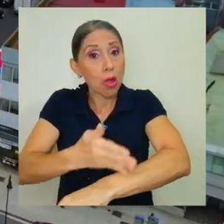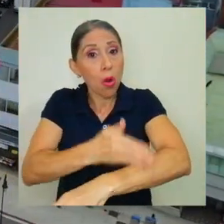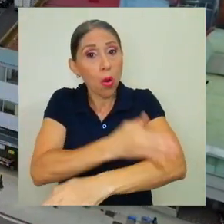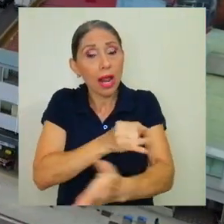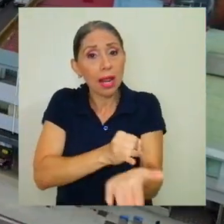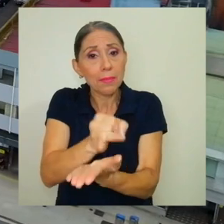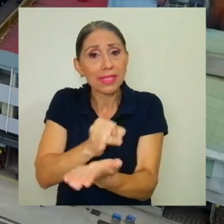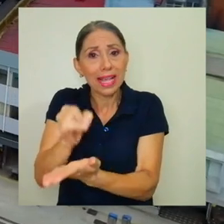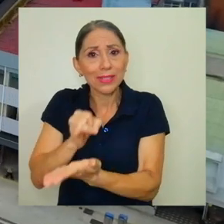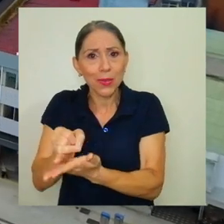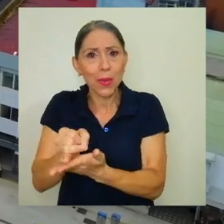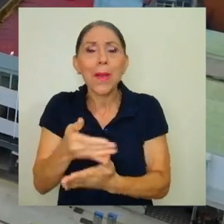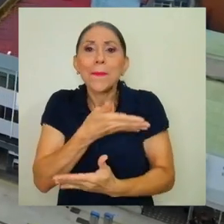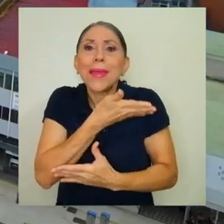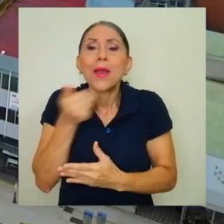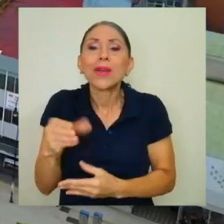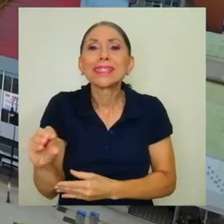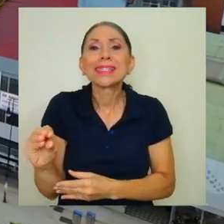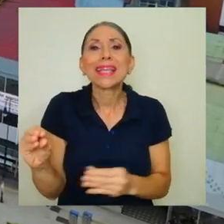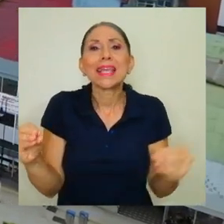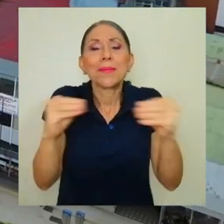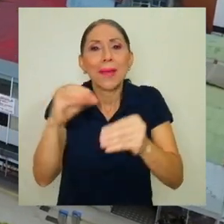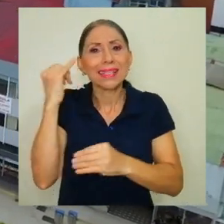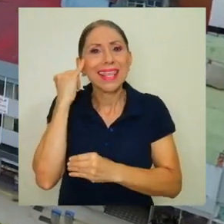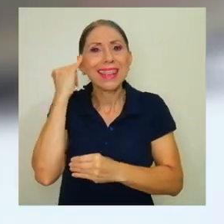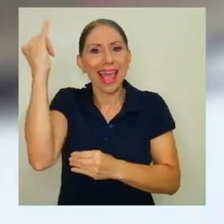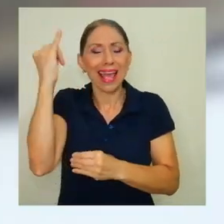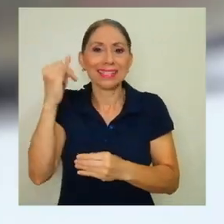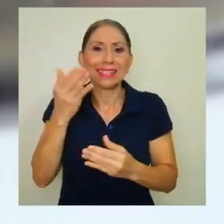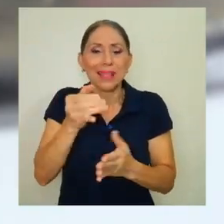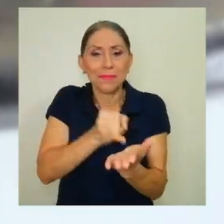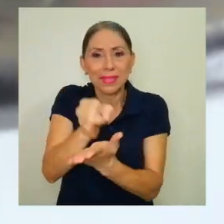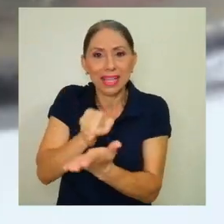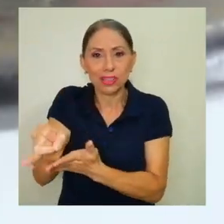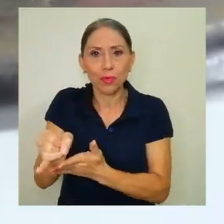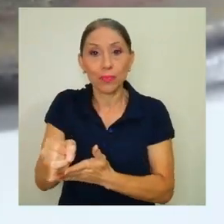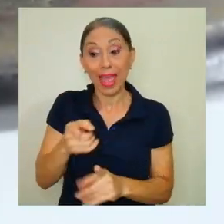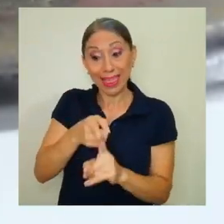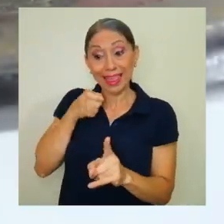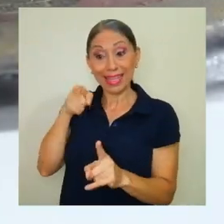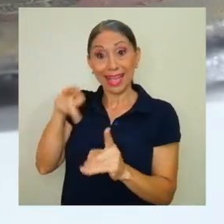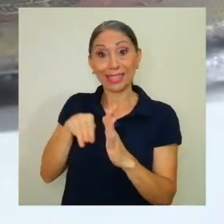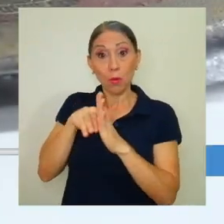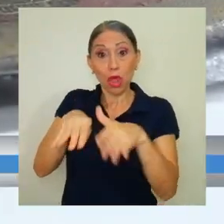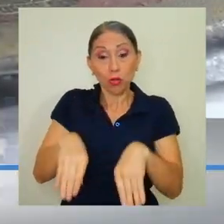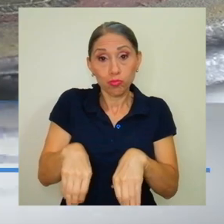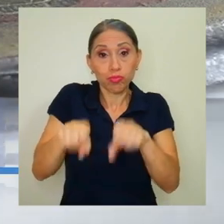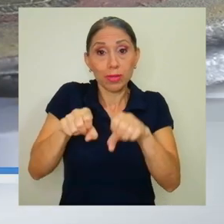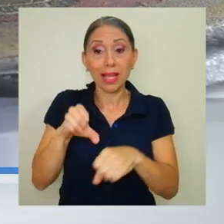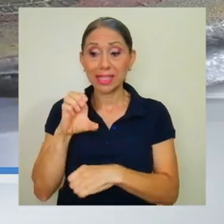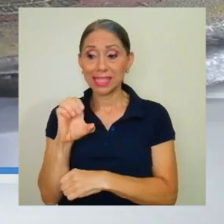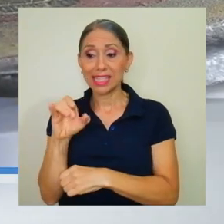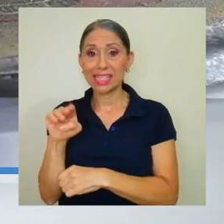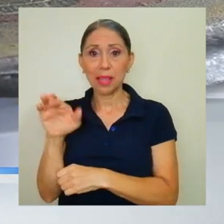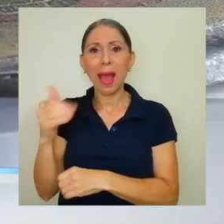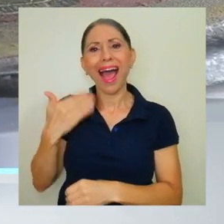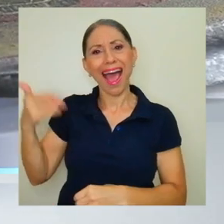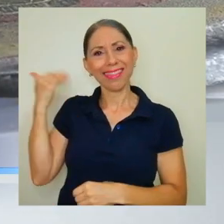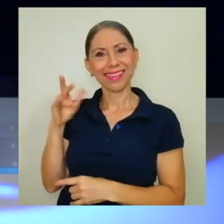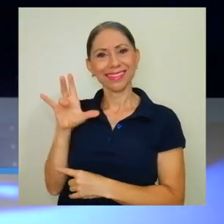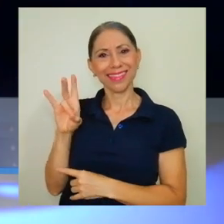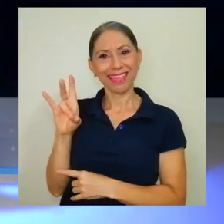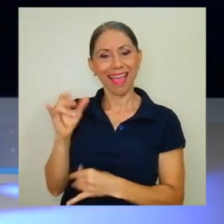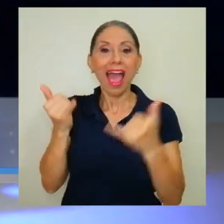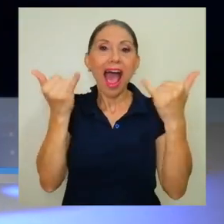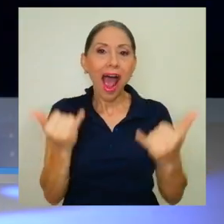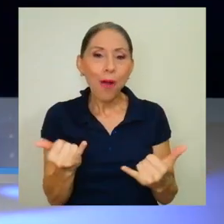mejores y más ideas de sujetos de investigación. Desde la adopción de este modelo, el CISIMA pasó de tener 7 a